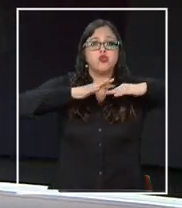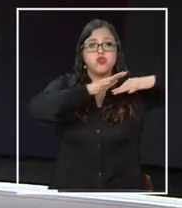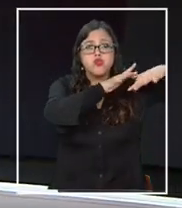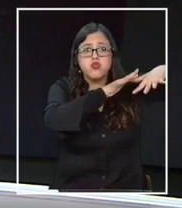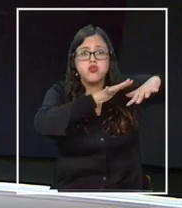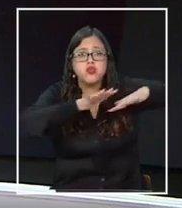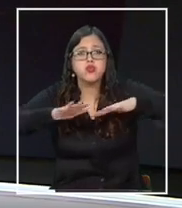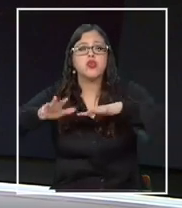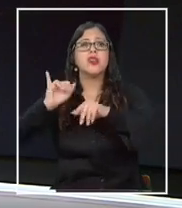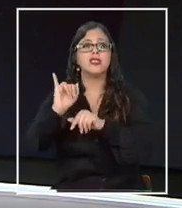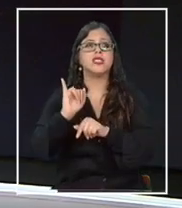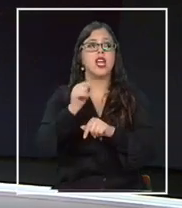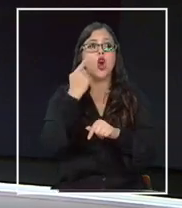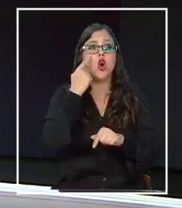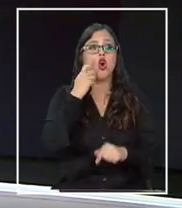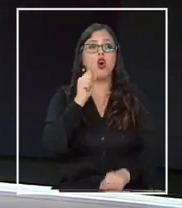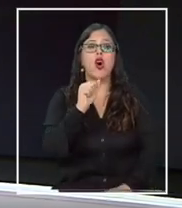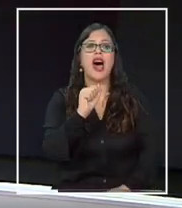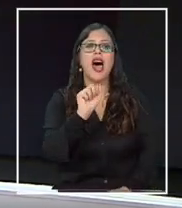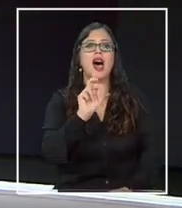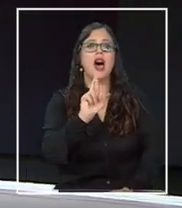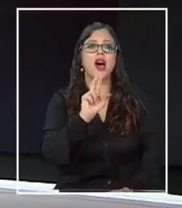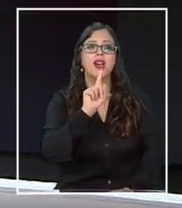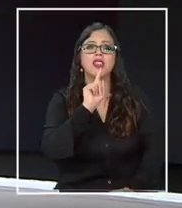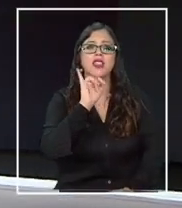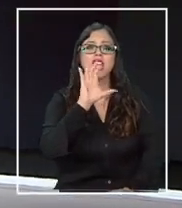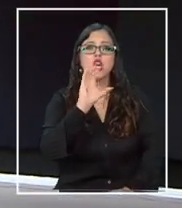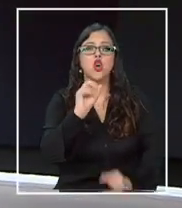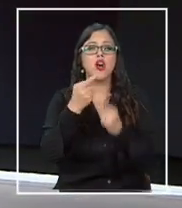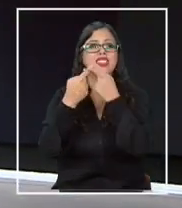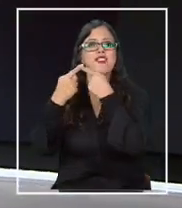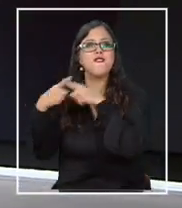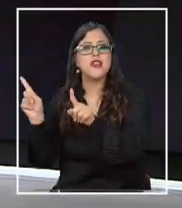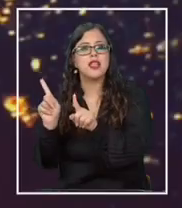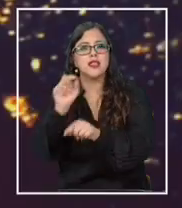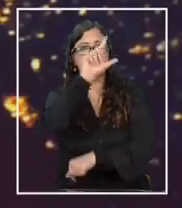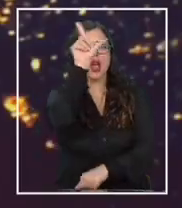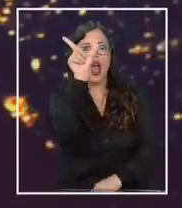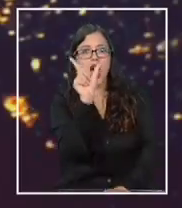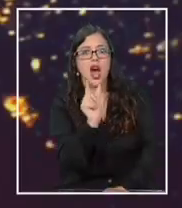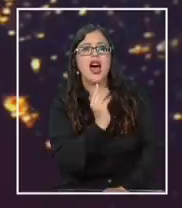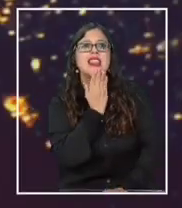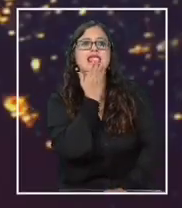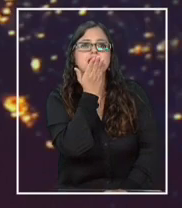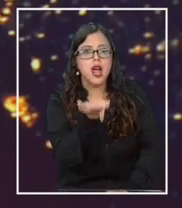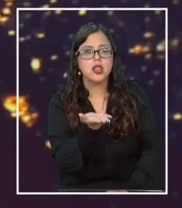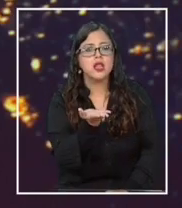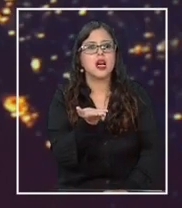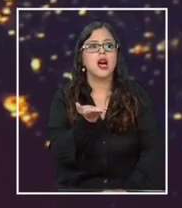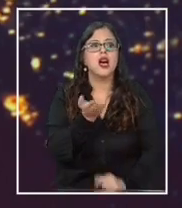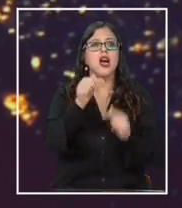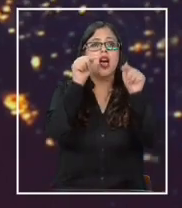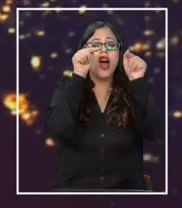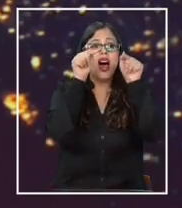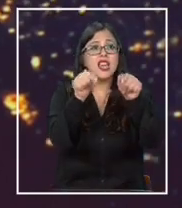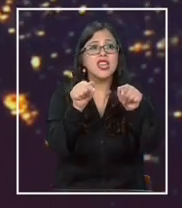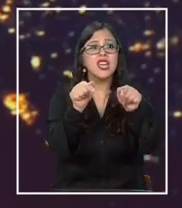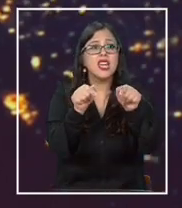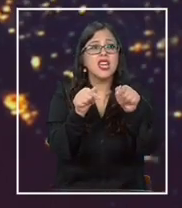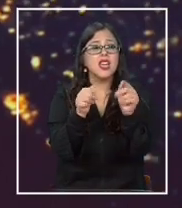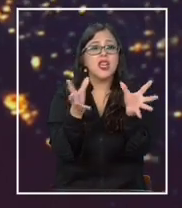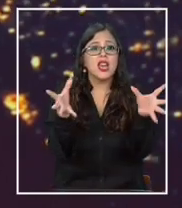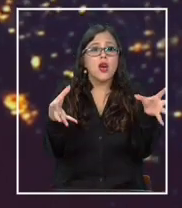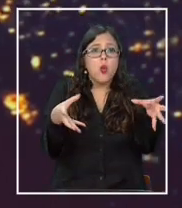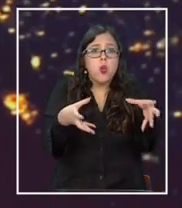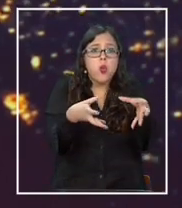pasa? Que el Ártico todos bien sabemos que tiene una figura distinta a la Antártida. Por supuesto. Y acá el hielo se forma en invierno y se fusiona en parte, ¿cierto?